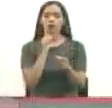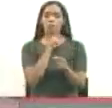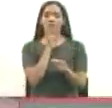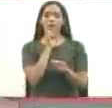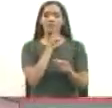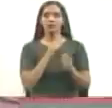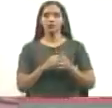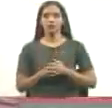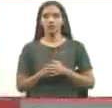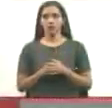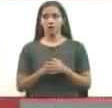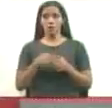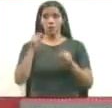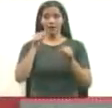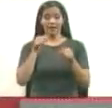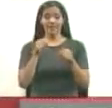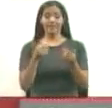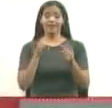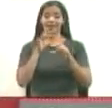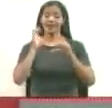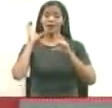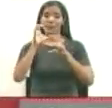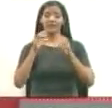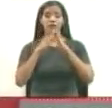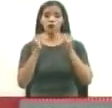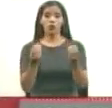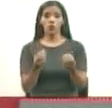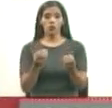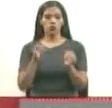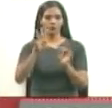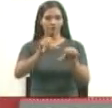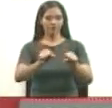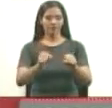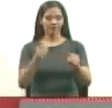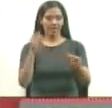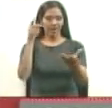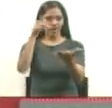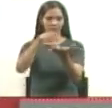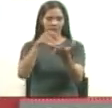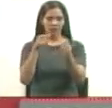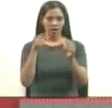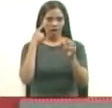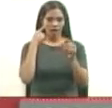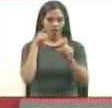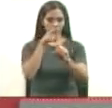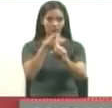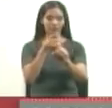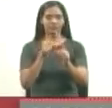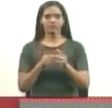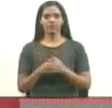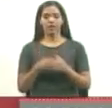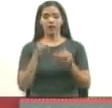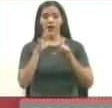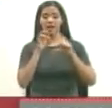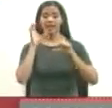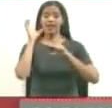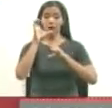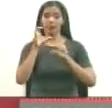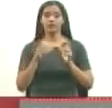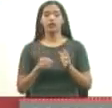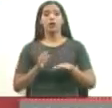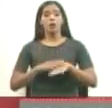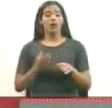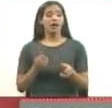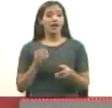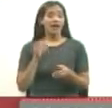por el carnet de la patria. Porque el carnet de la patria tiene... Todo el mundo está ubicado. Todos estamos ubicados allí, pues. Porque a